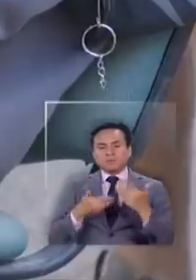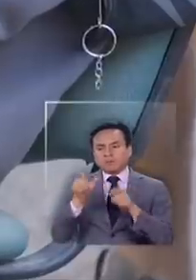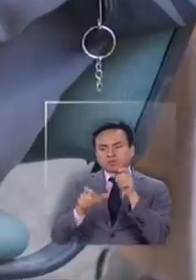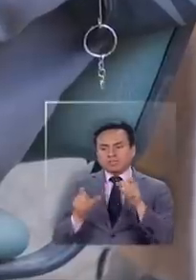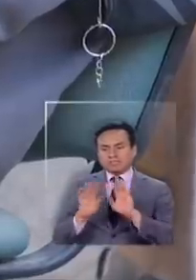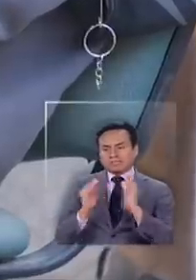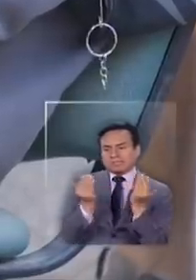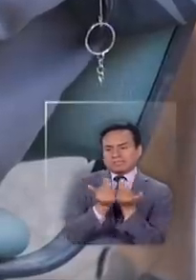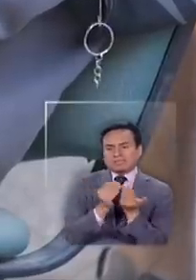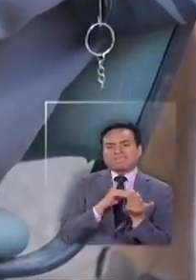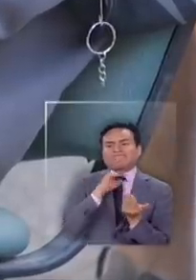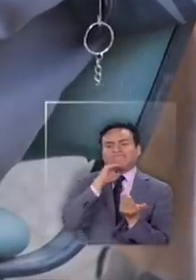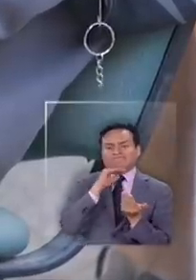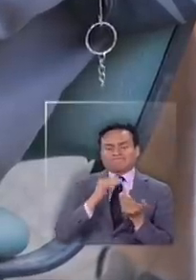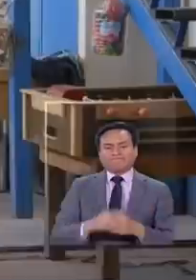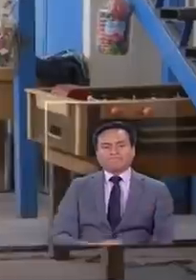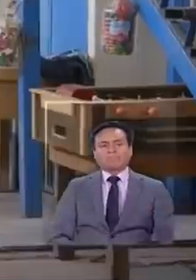personas